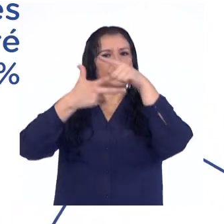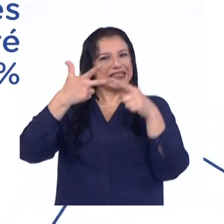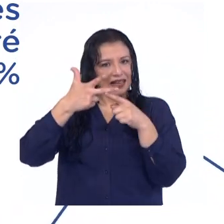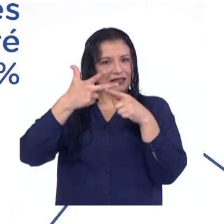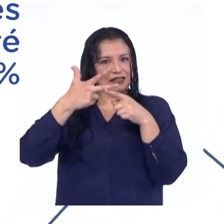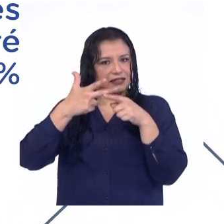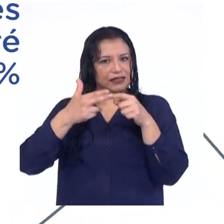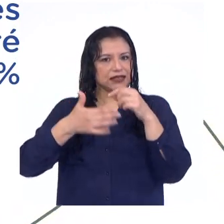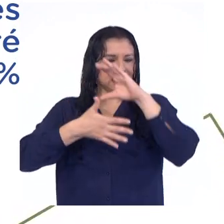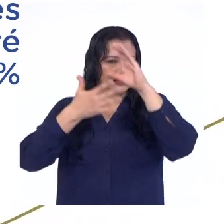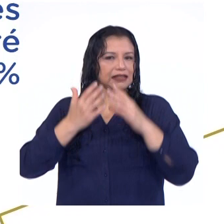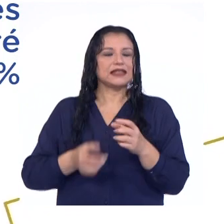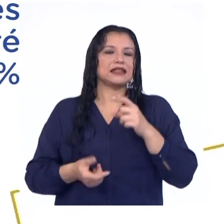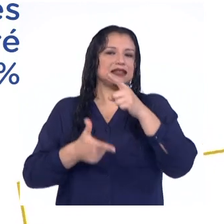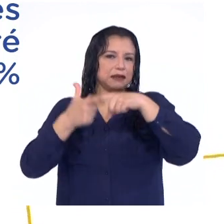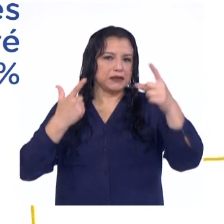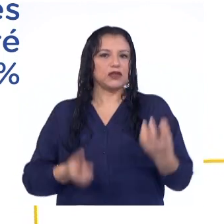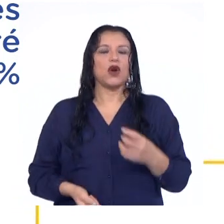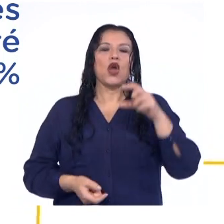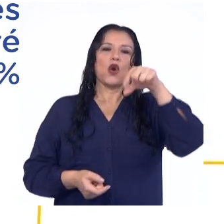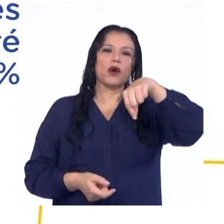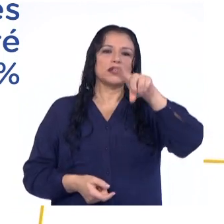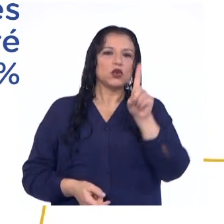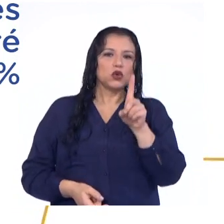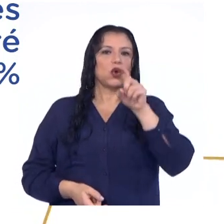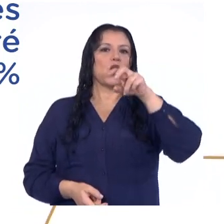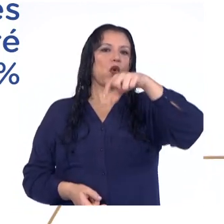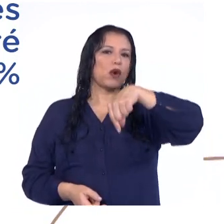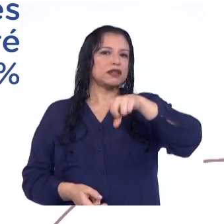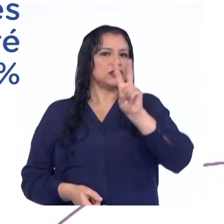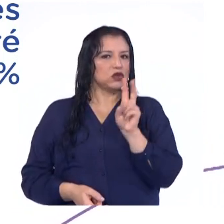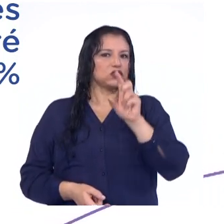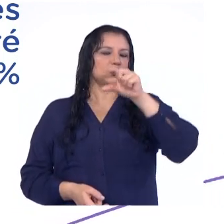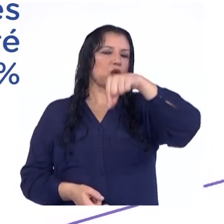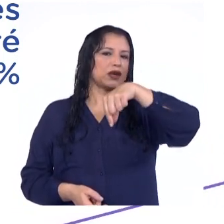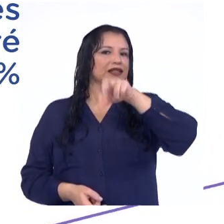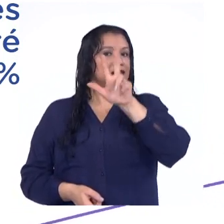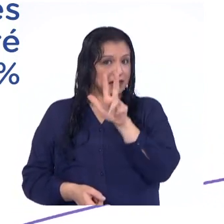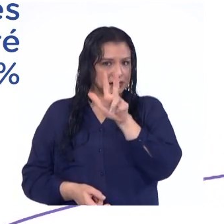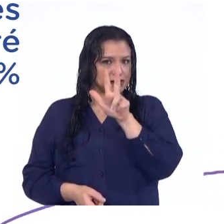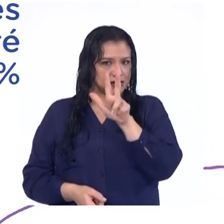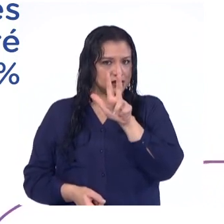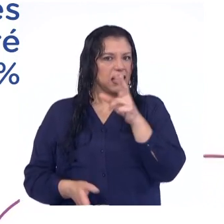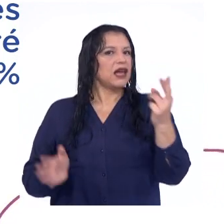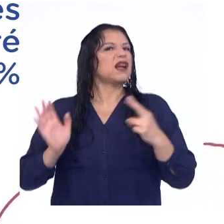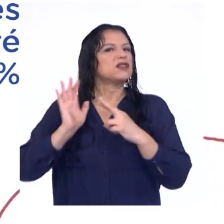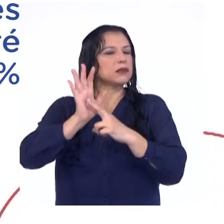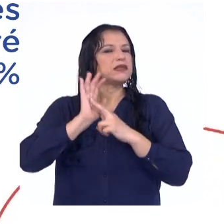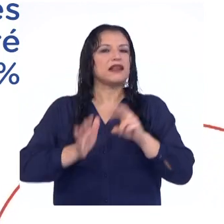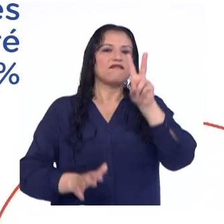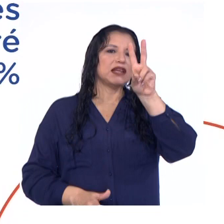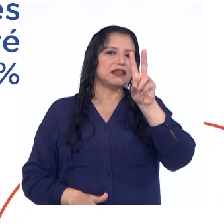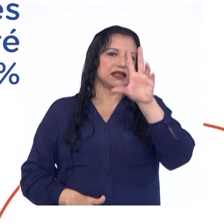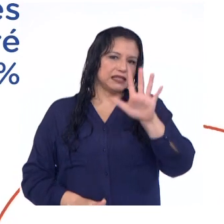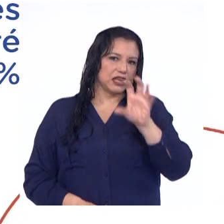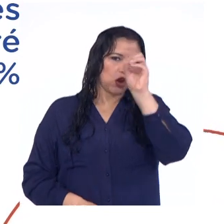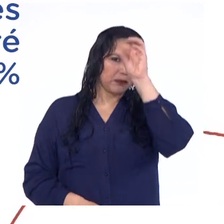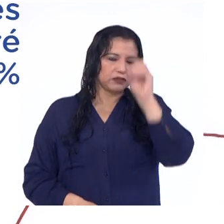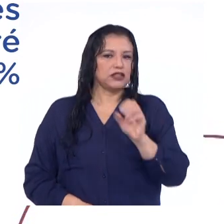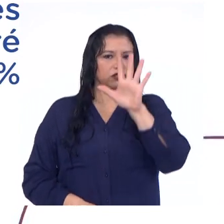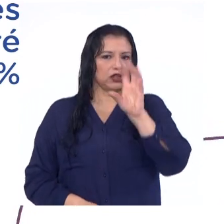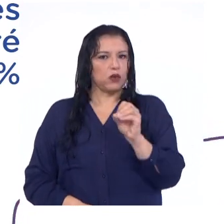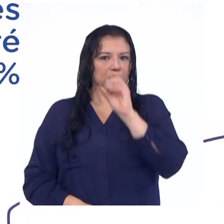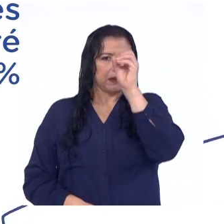de división a los que denominaré cuartil 1, cuartil 2 y cuartil 3, y que corresponden al 25%, 50